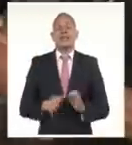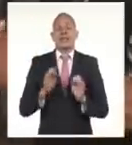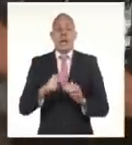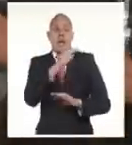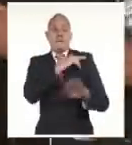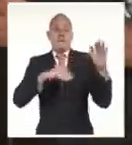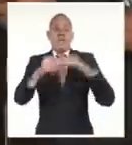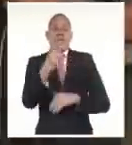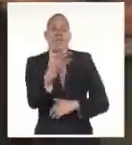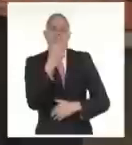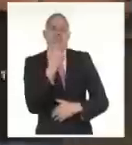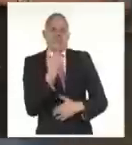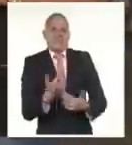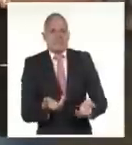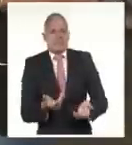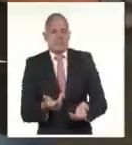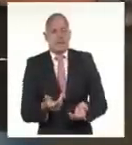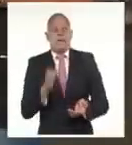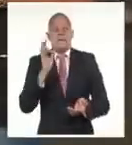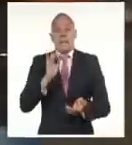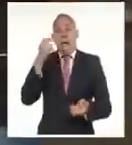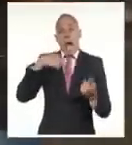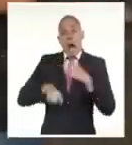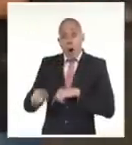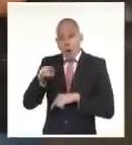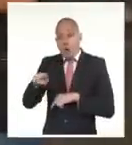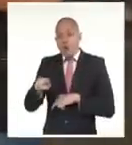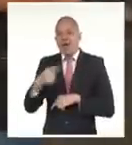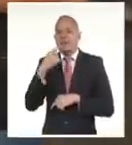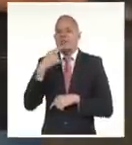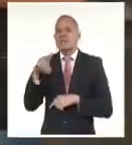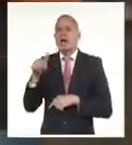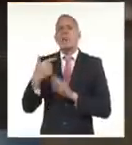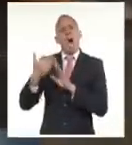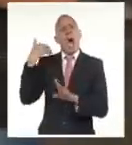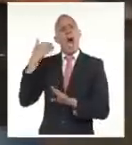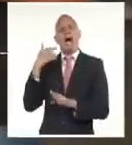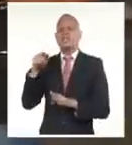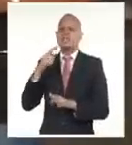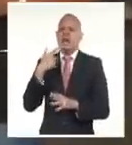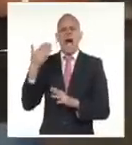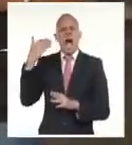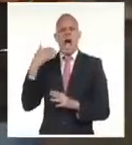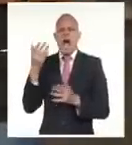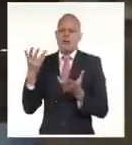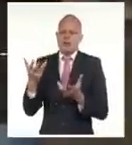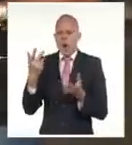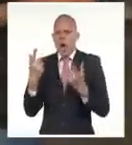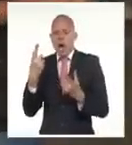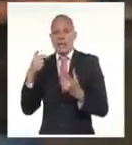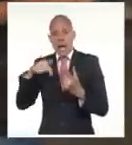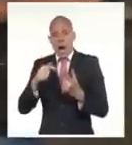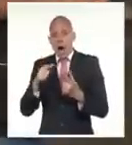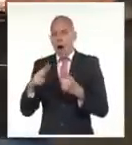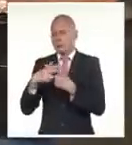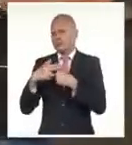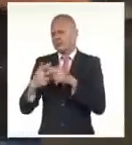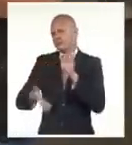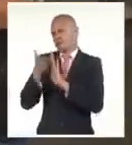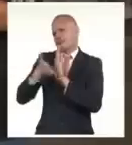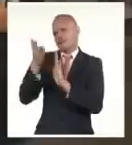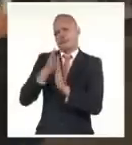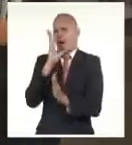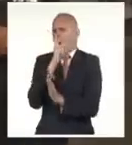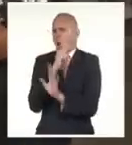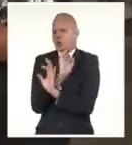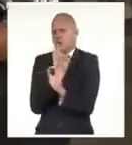recuperarlo, sino es dejarlo, me decía, el más bonito, más bello, en mejores condiciones a como